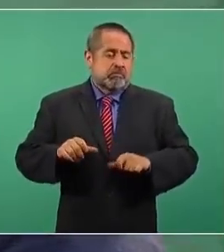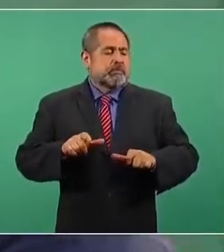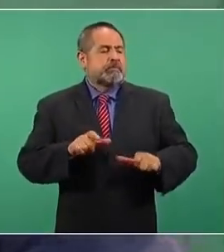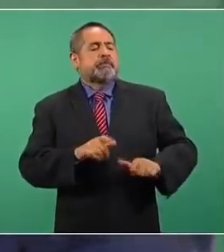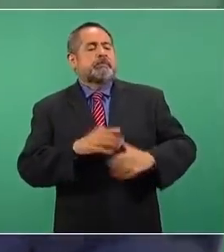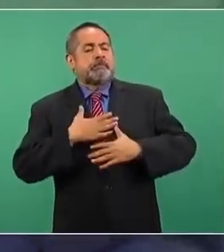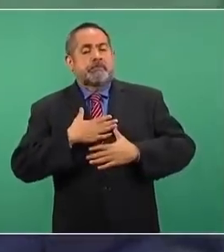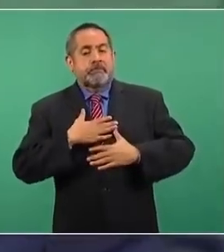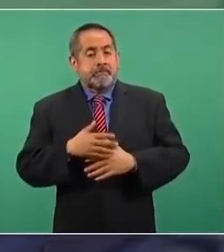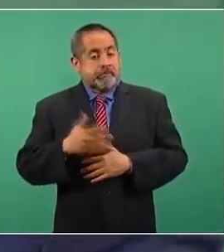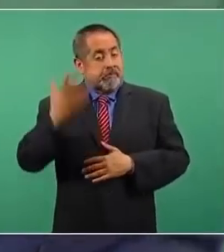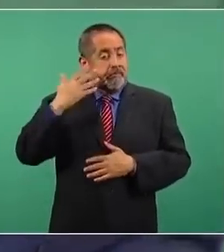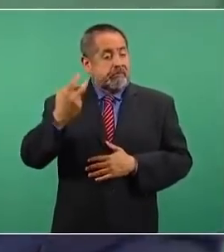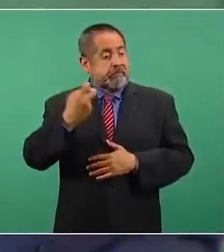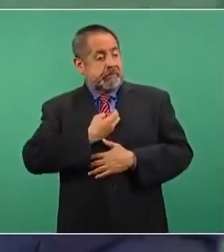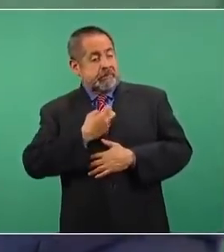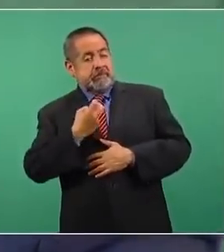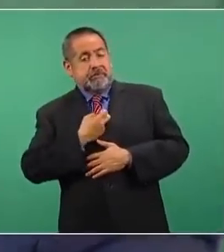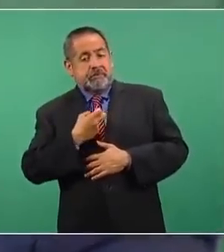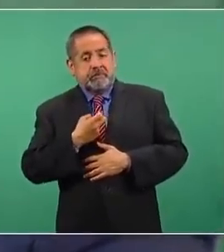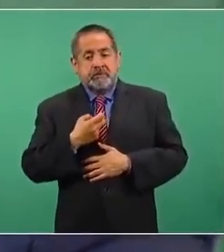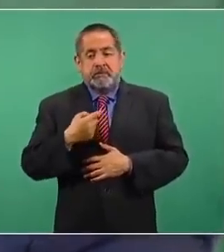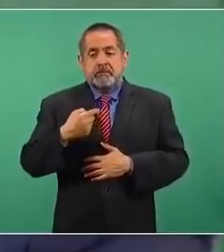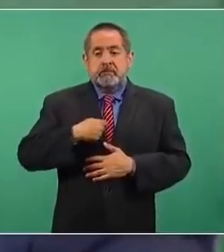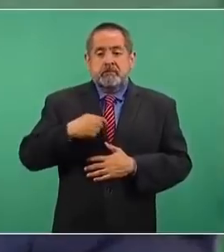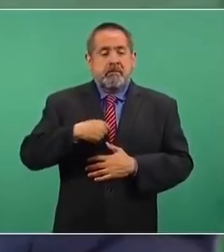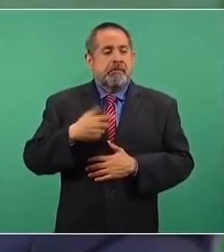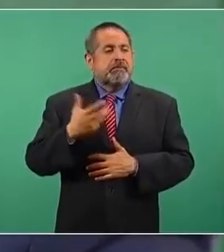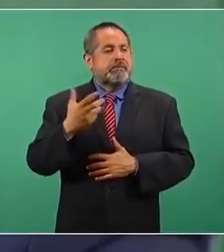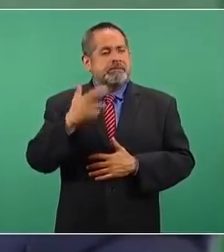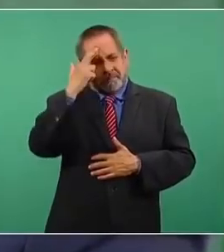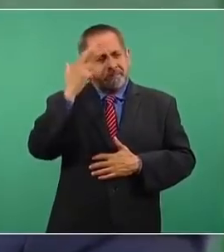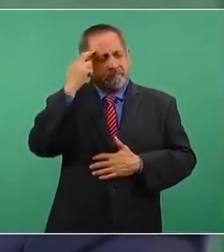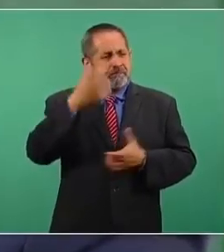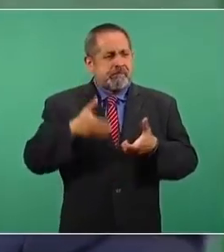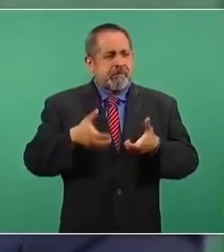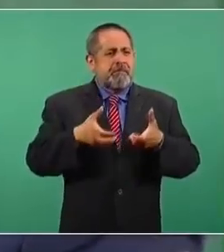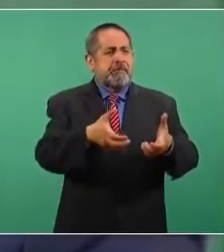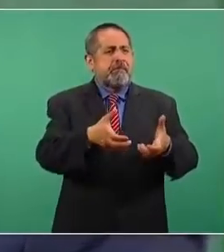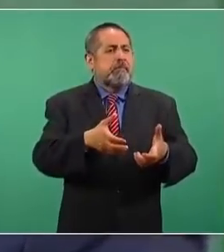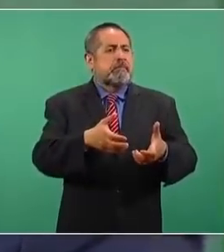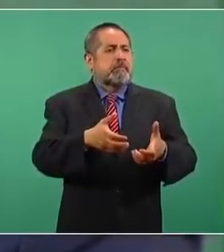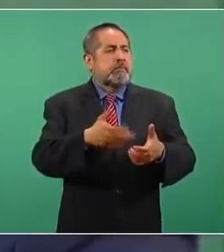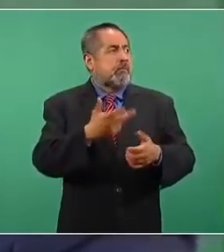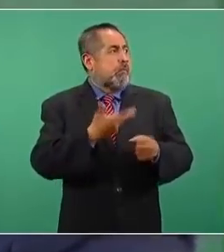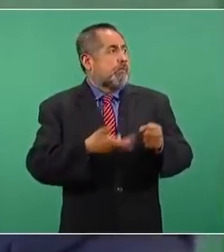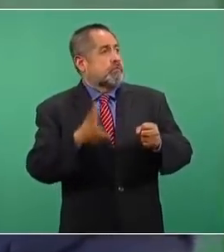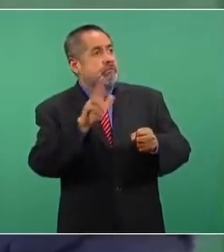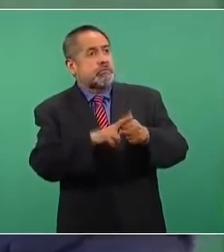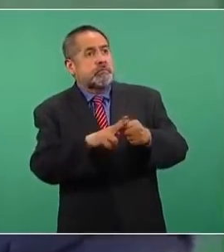Se me acusaba de hacer un camino para construir un hospital